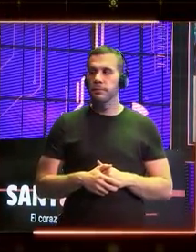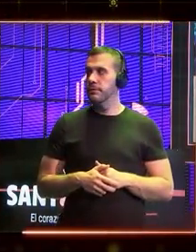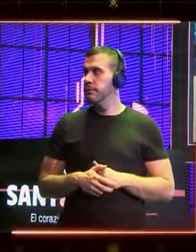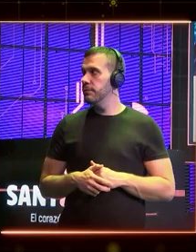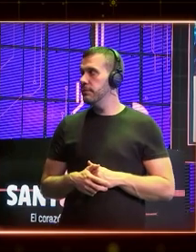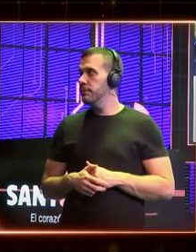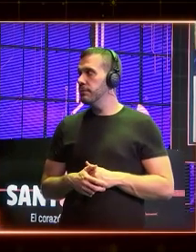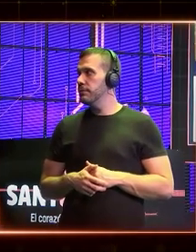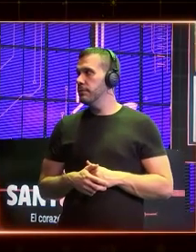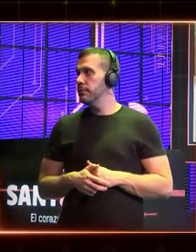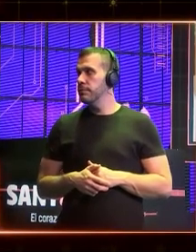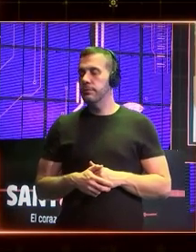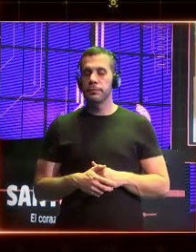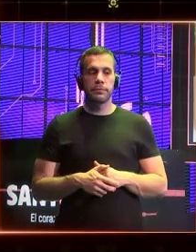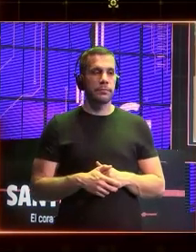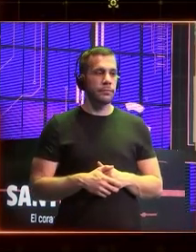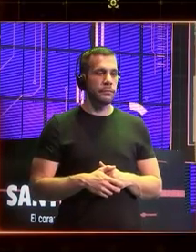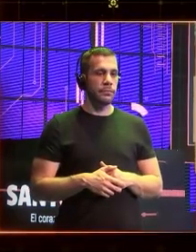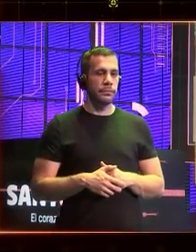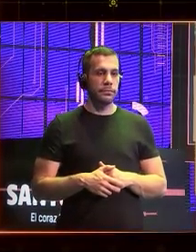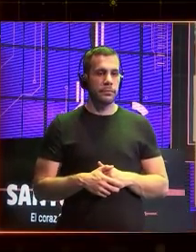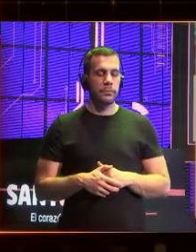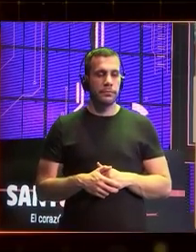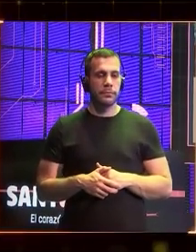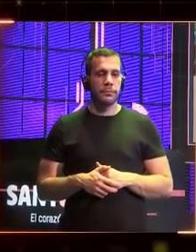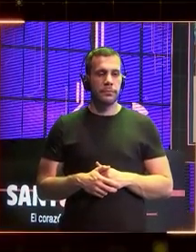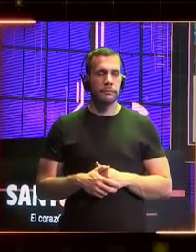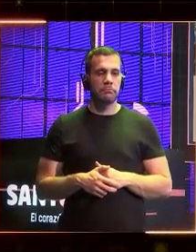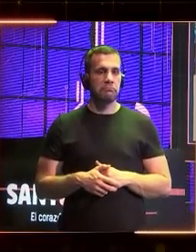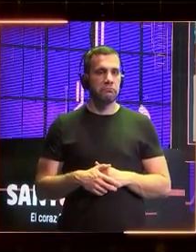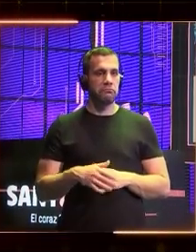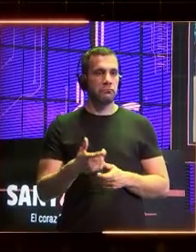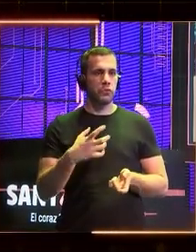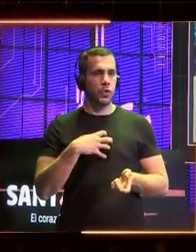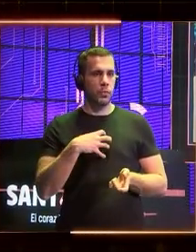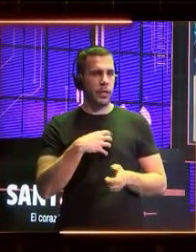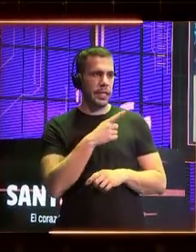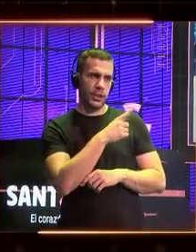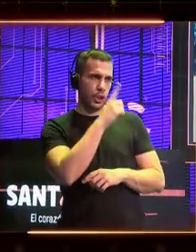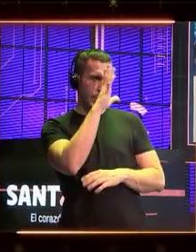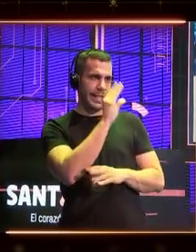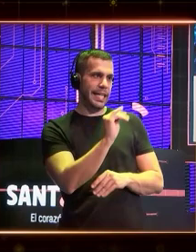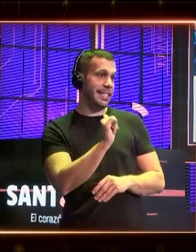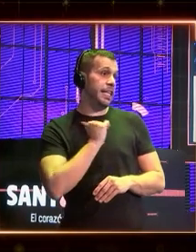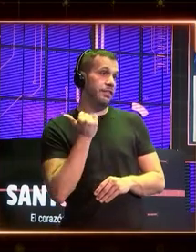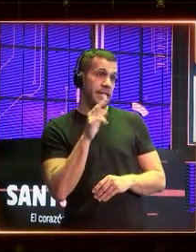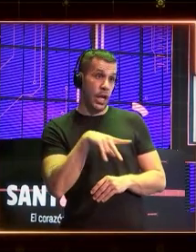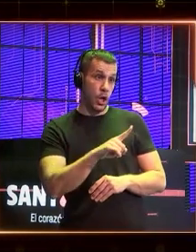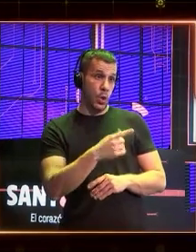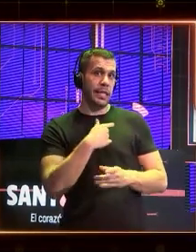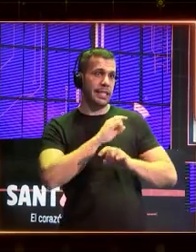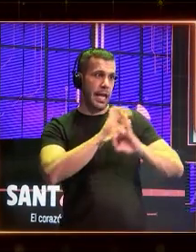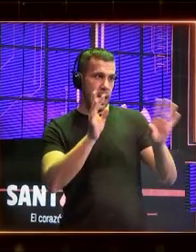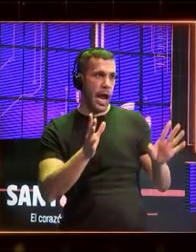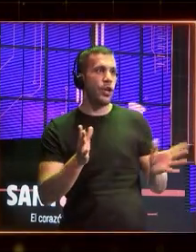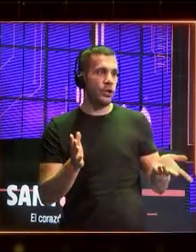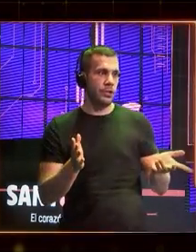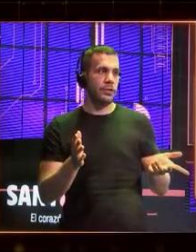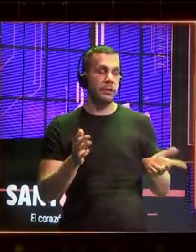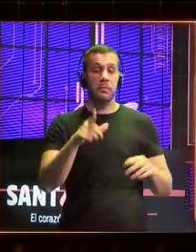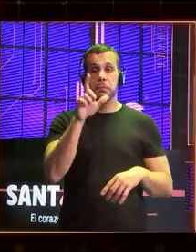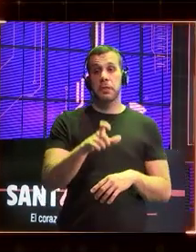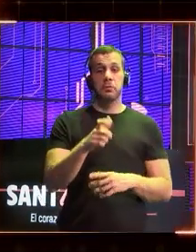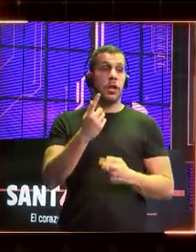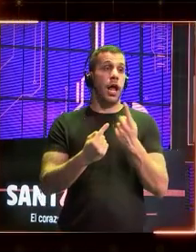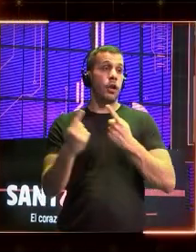¿Arriba? ¿No va? Esto no es inteligencia artificial, lo tenemos claro, ¿no? Bueno, ¿alguien que me la vaya pasando,